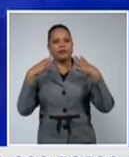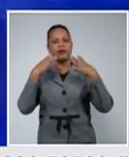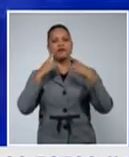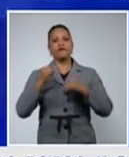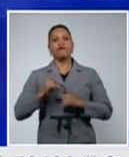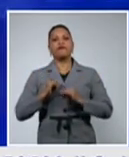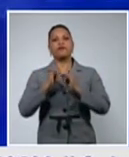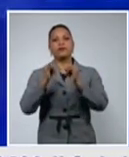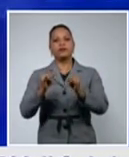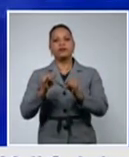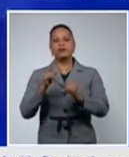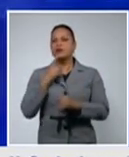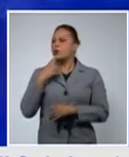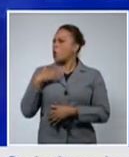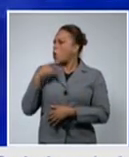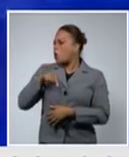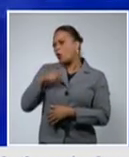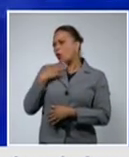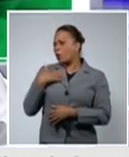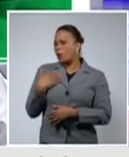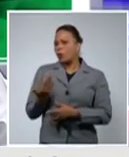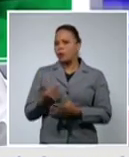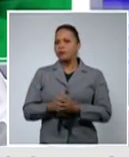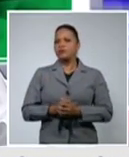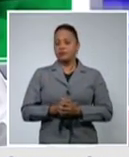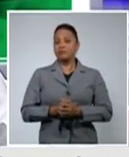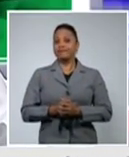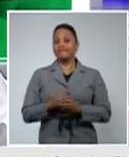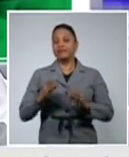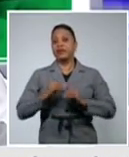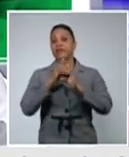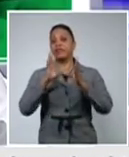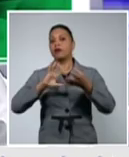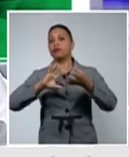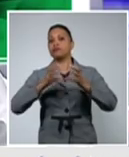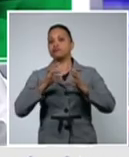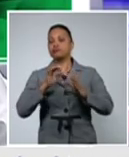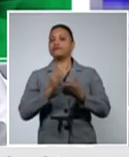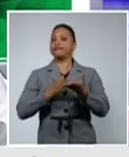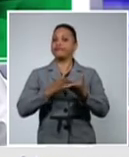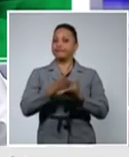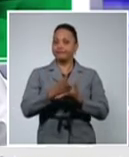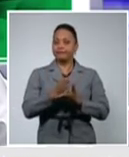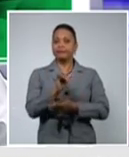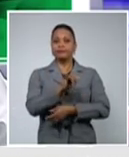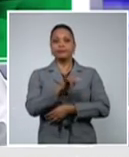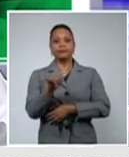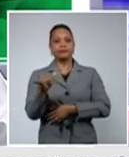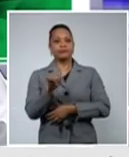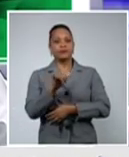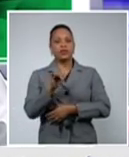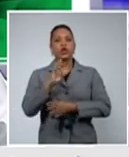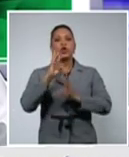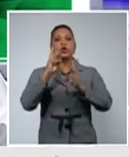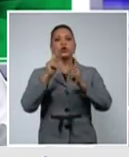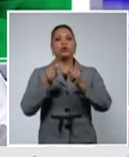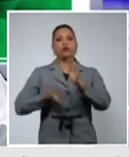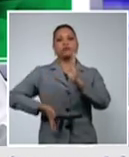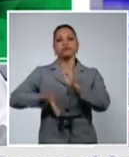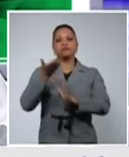el día hoy? Bueno, el día todavía es muy complejo. Un número elevado de fallecidos, cuatro